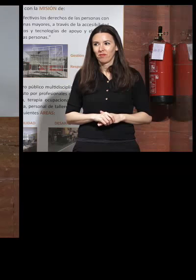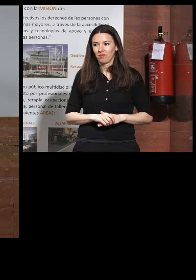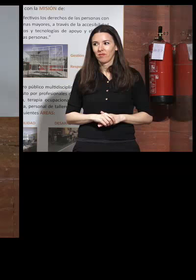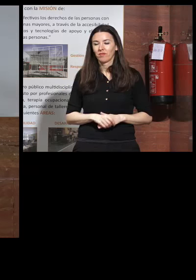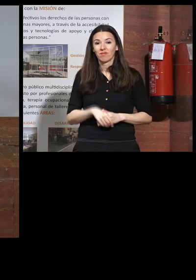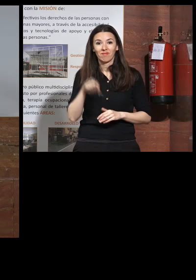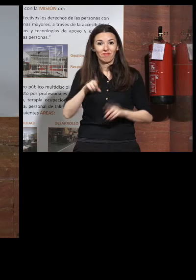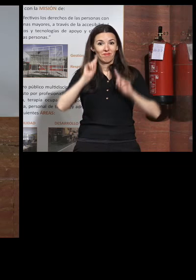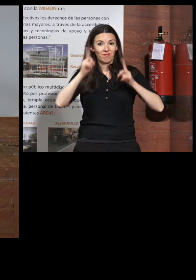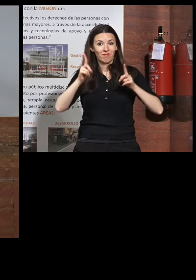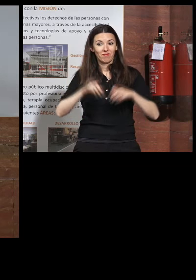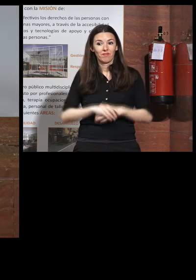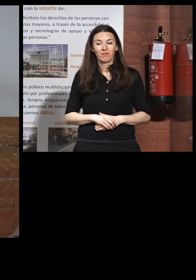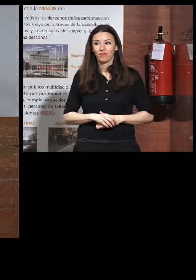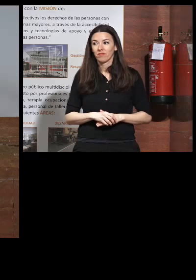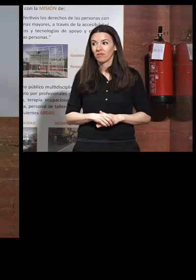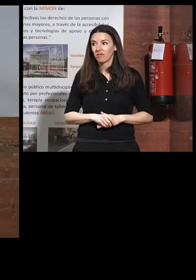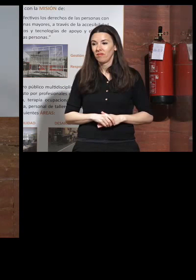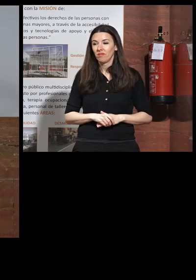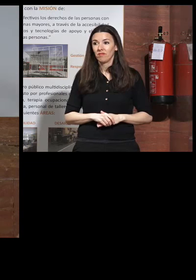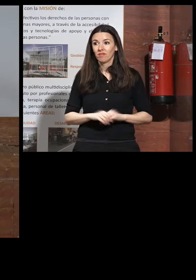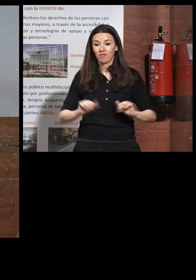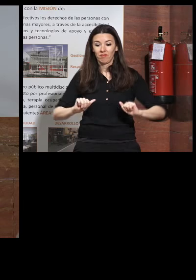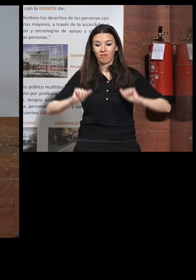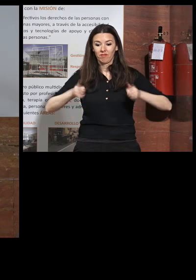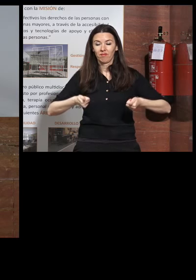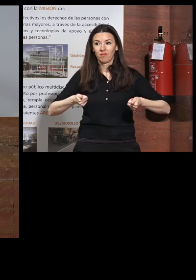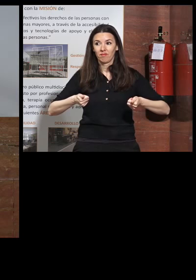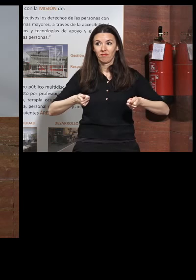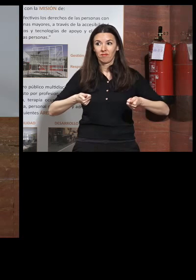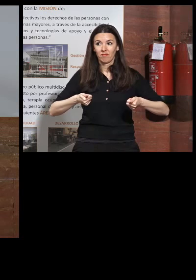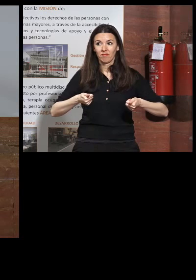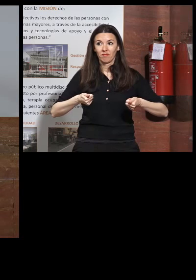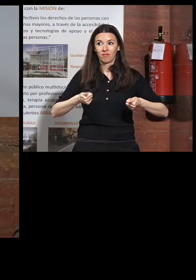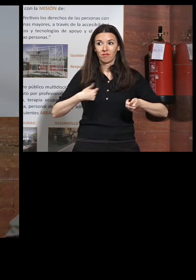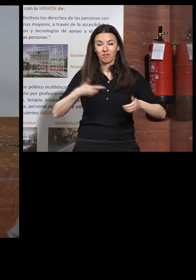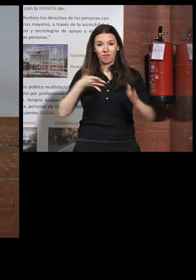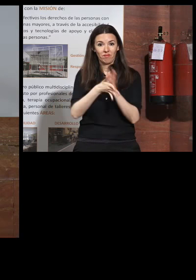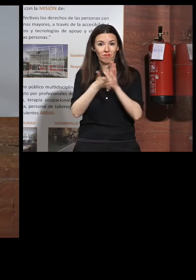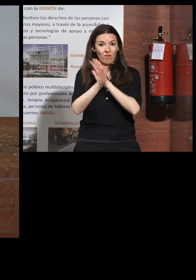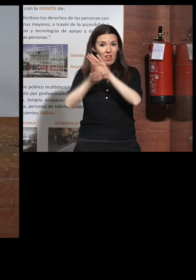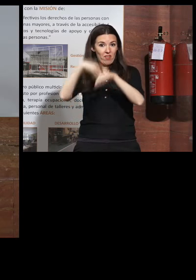en este caso me encantaría vamos al comenzar con lo que os voy a contar de fuera